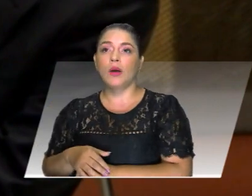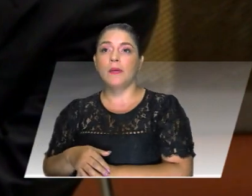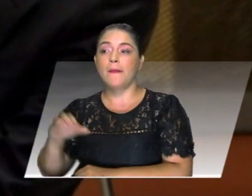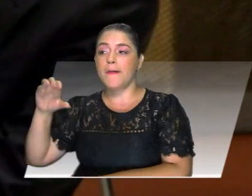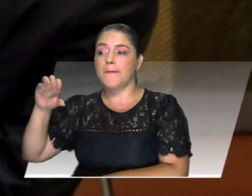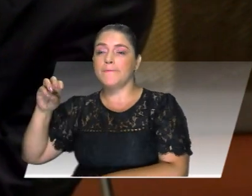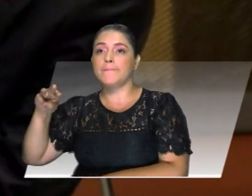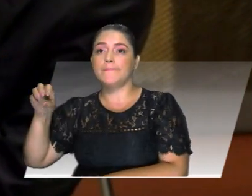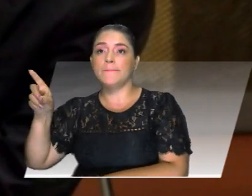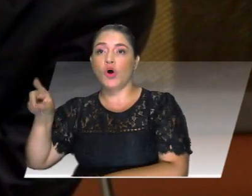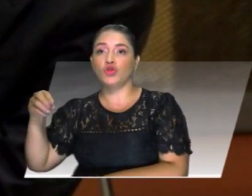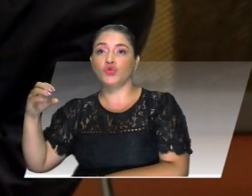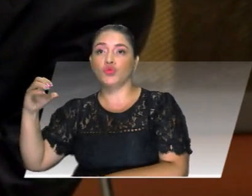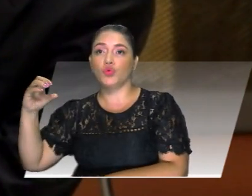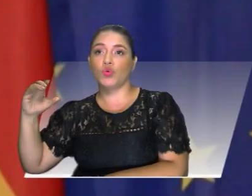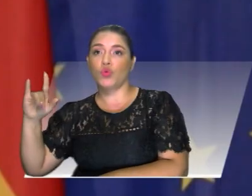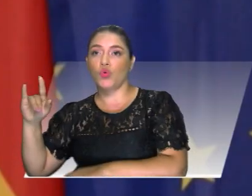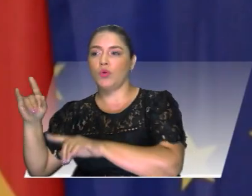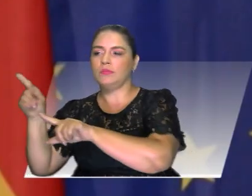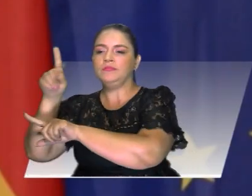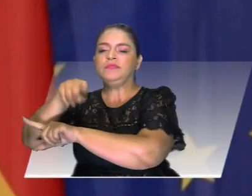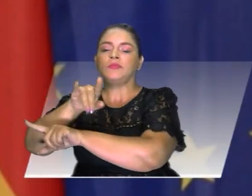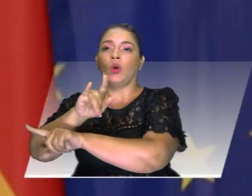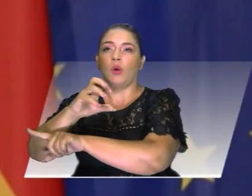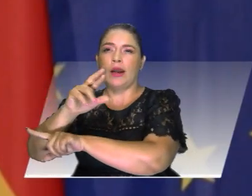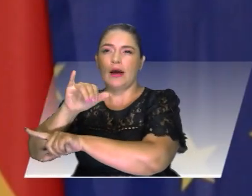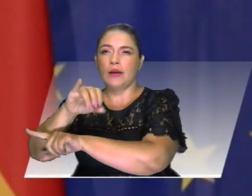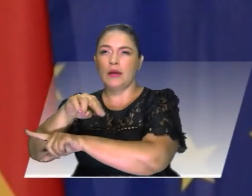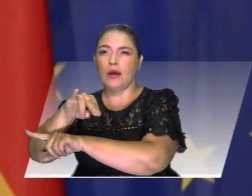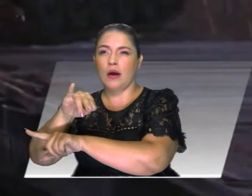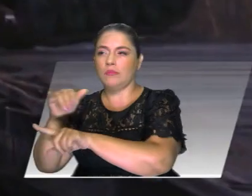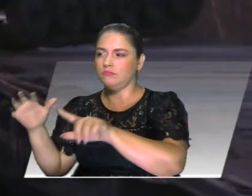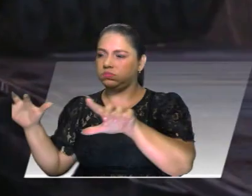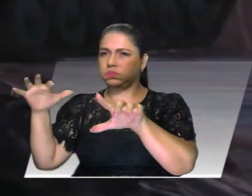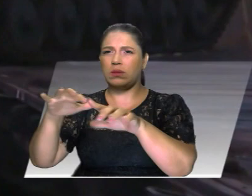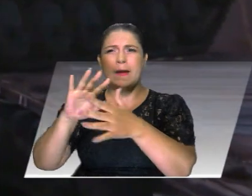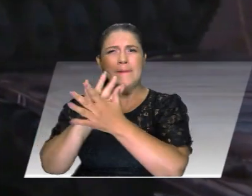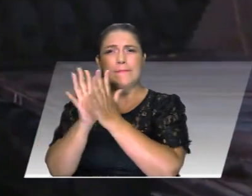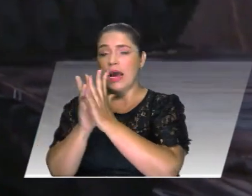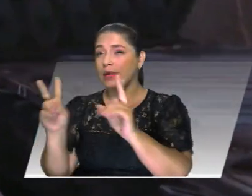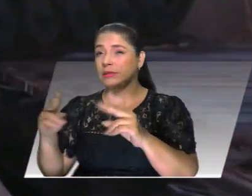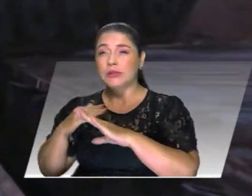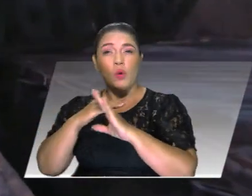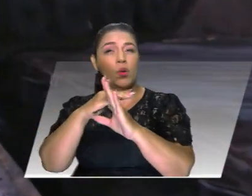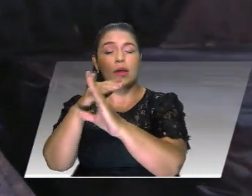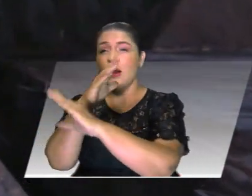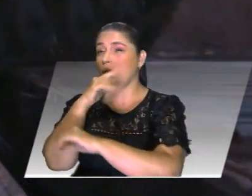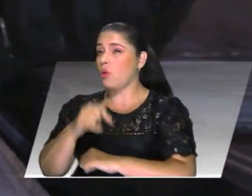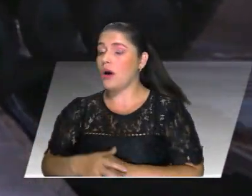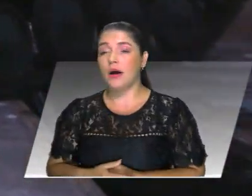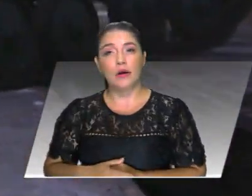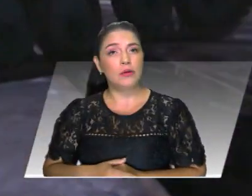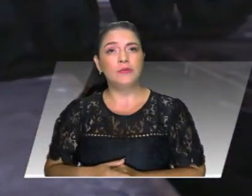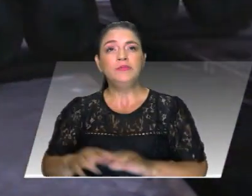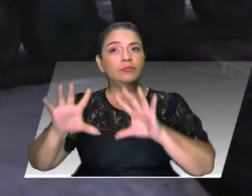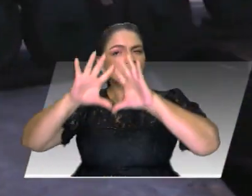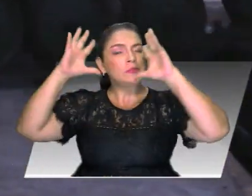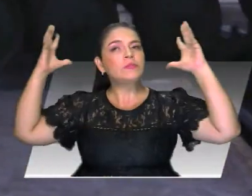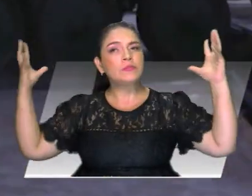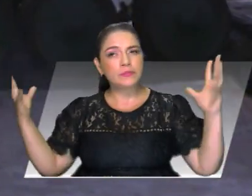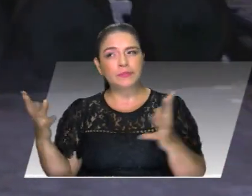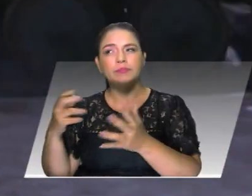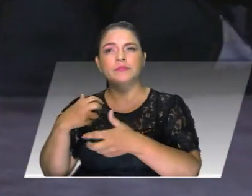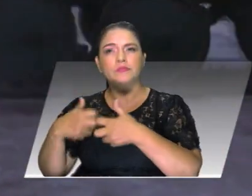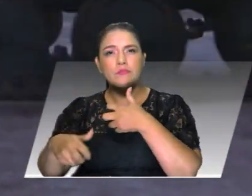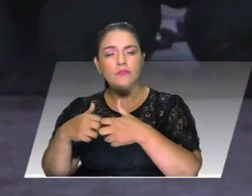principios de paz y seguridad internacional, señaló que esta situación tiene consecuencias globales, tras reunirse con los titulares de Relaciones